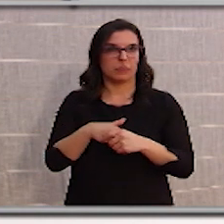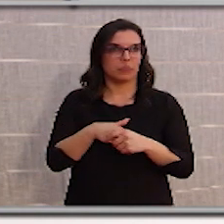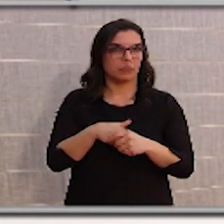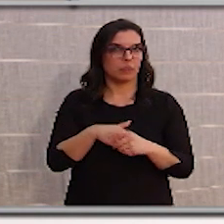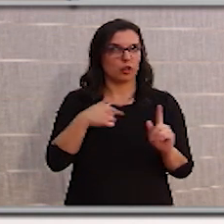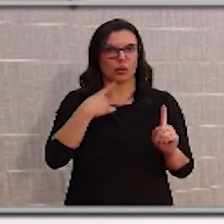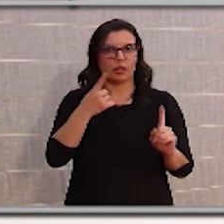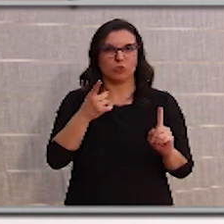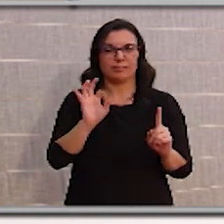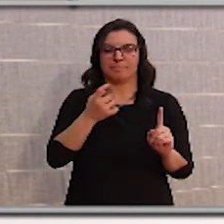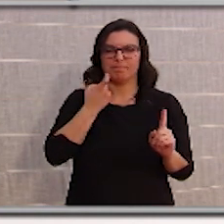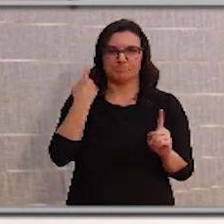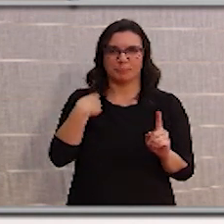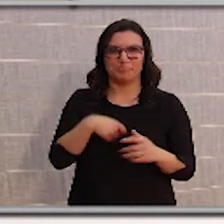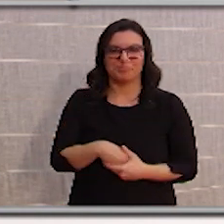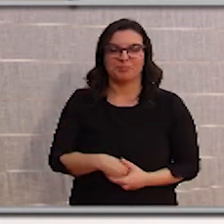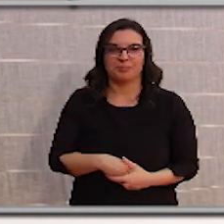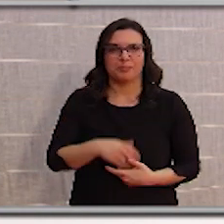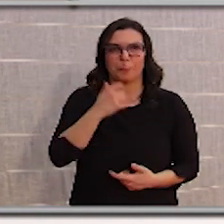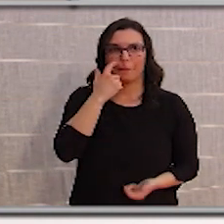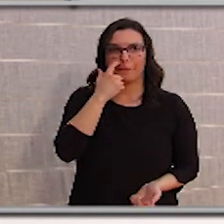No lo hemos dicho, pero te lo digo ahora.